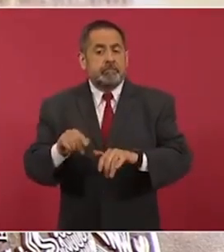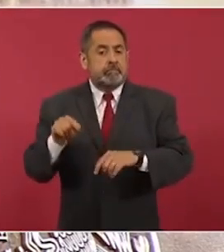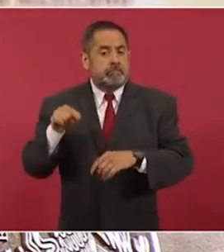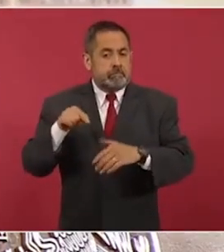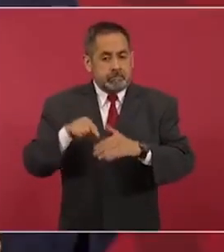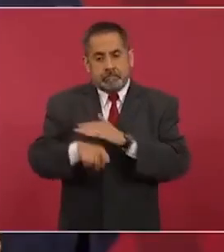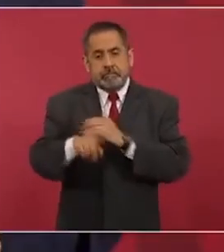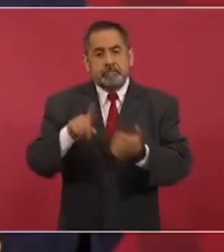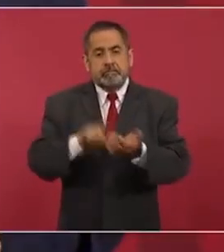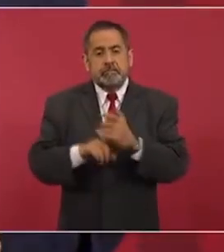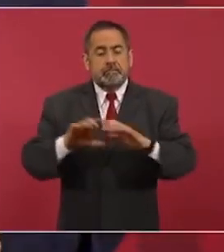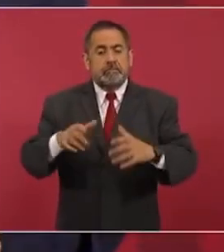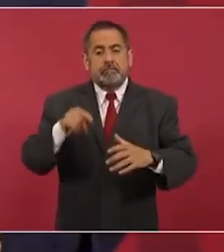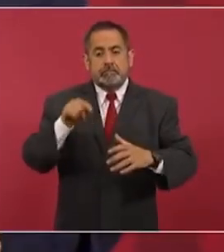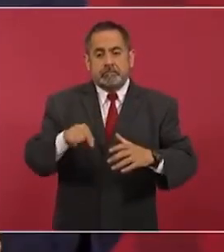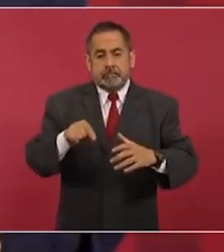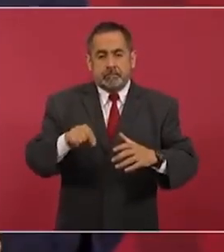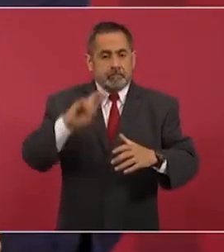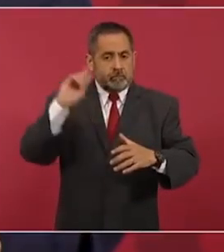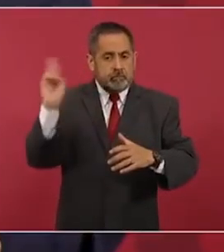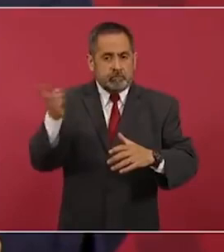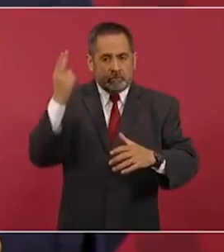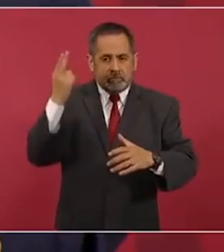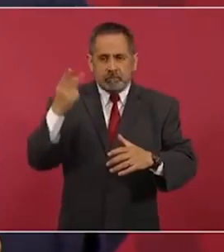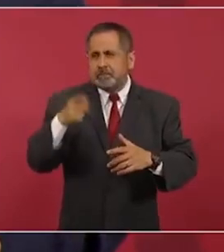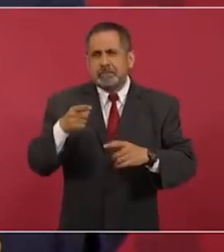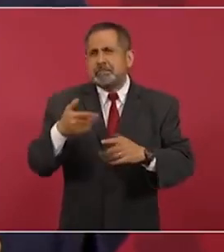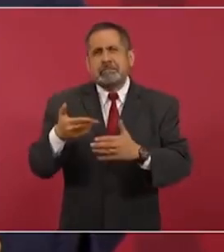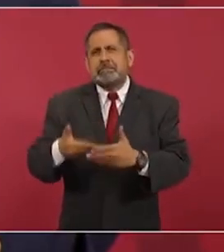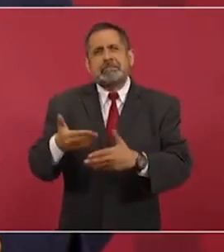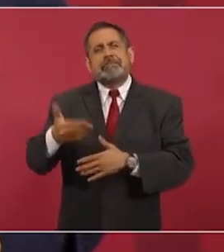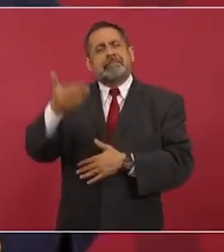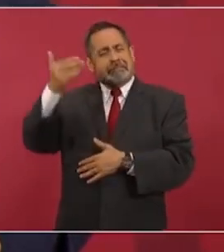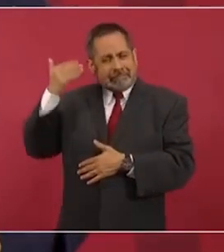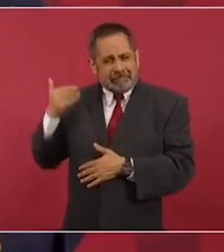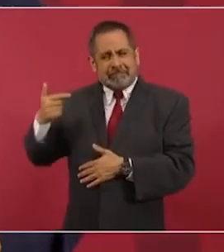a la universidad bueno desde antes